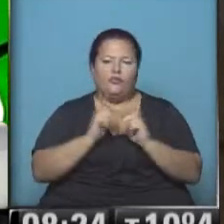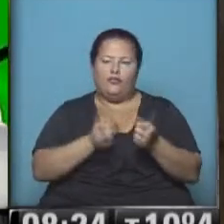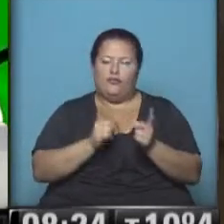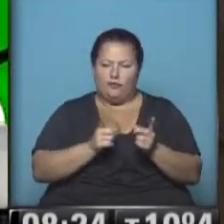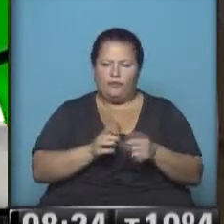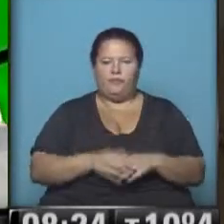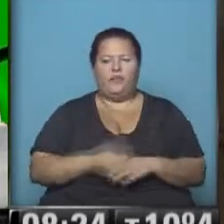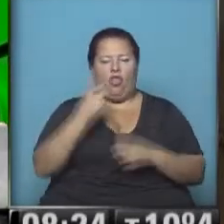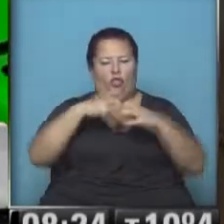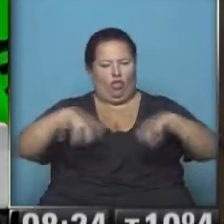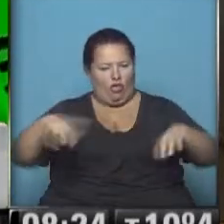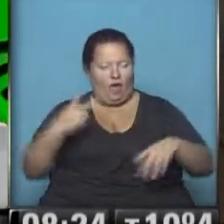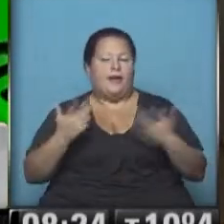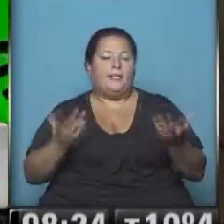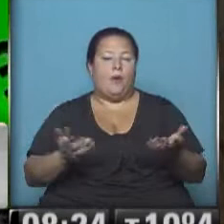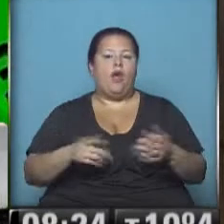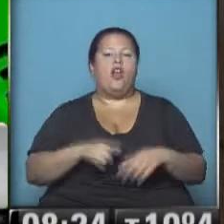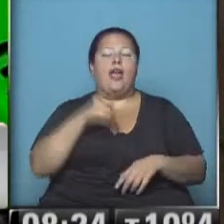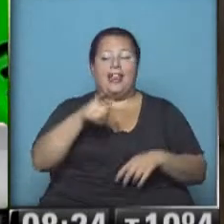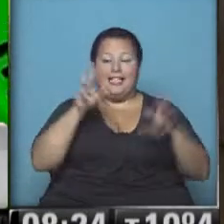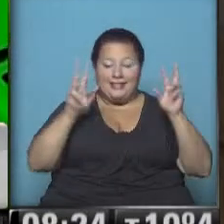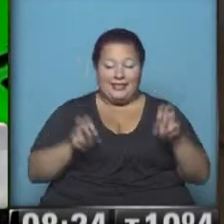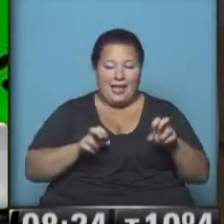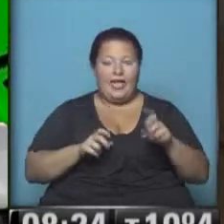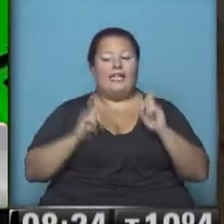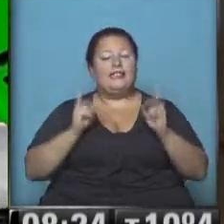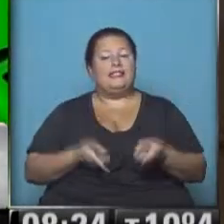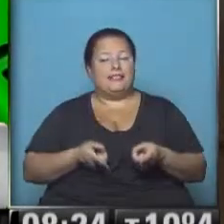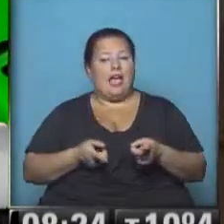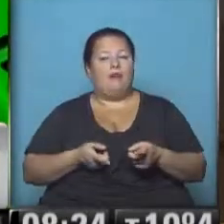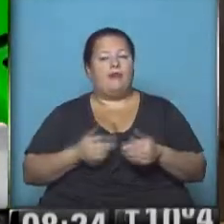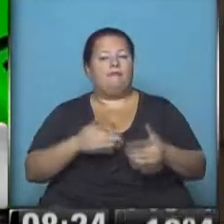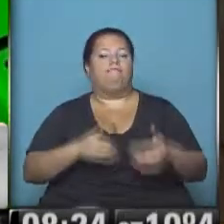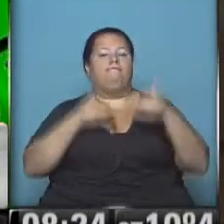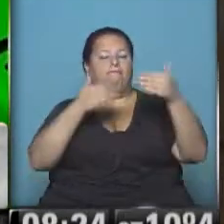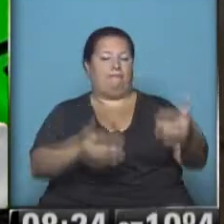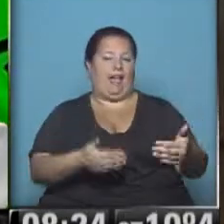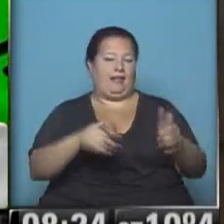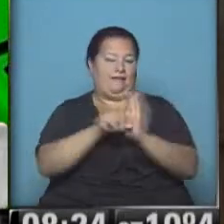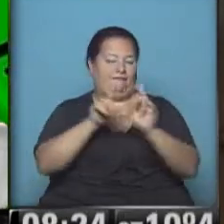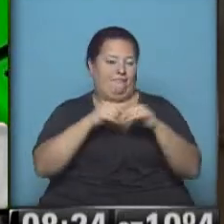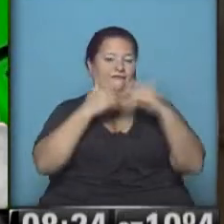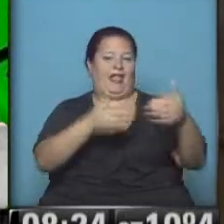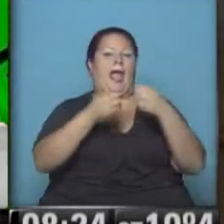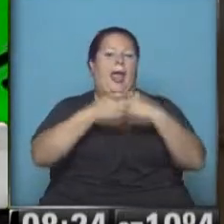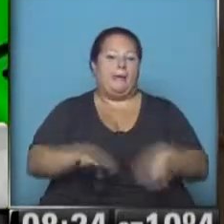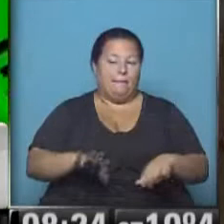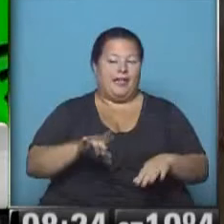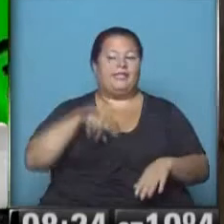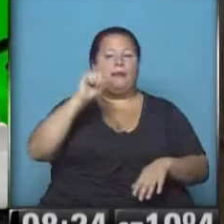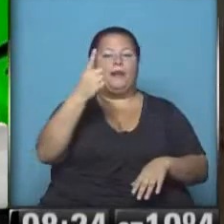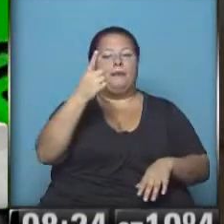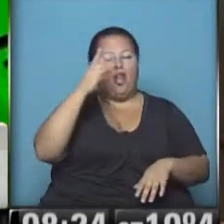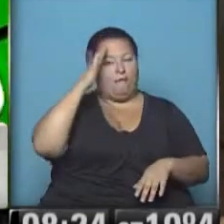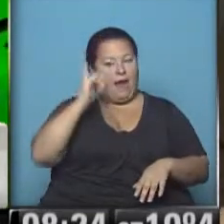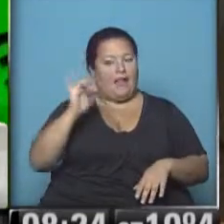en la comisión bicameral, así que en ese sentido además se postergó la puesta en vigencia, el código va a entrar en vigencia recién el 1